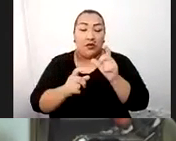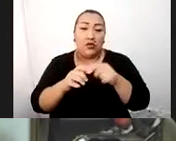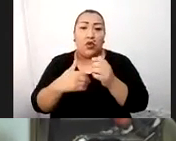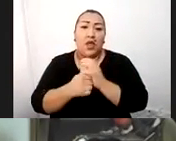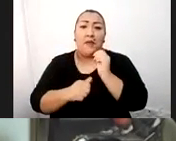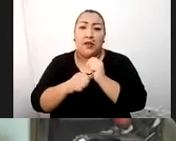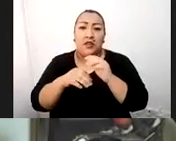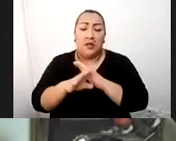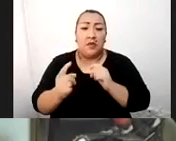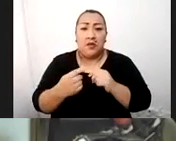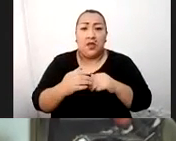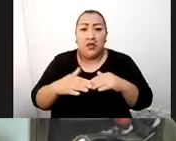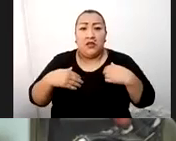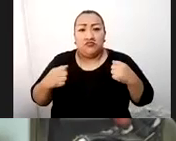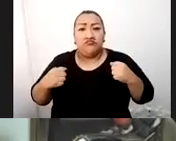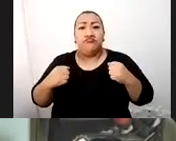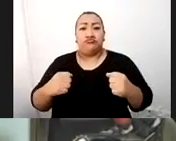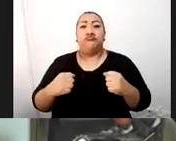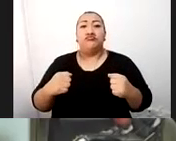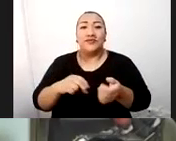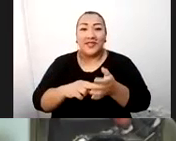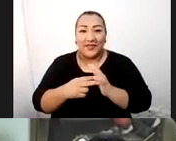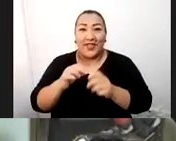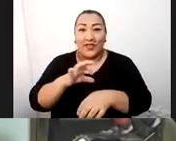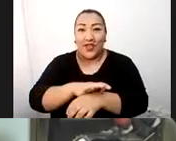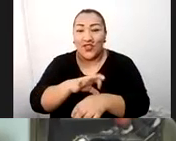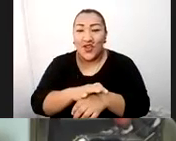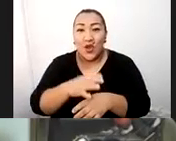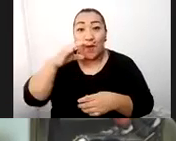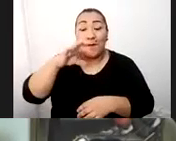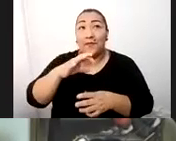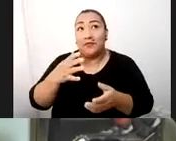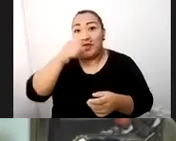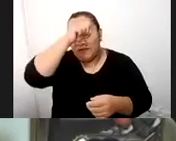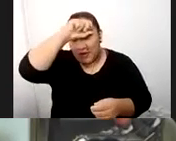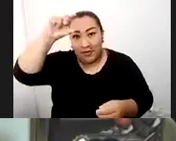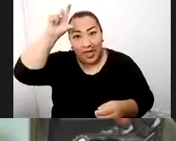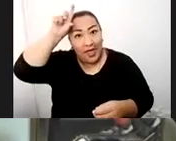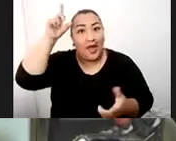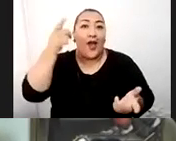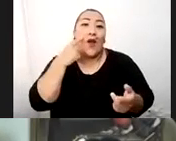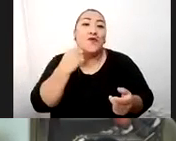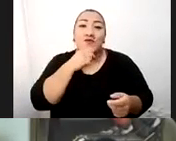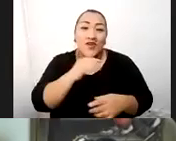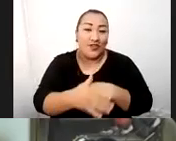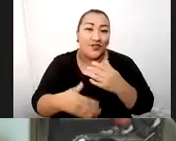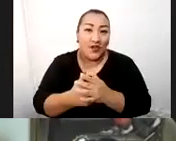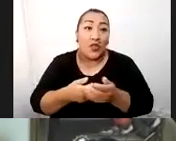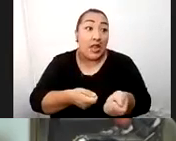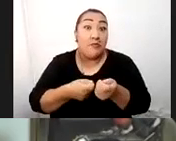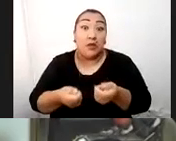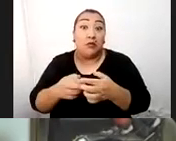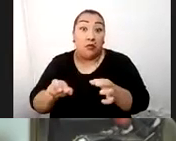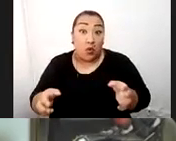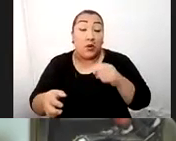estaban en la primera línea de batalla. Hermanos doctores, médicos, enfermeros, enfermeras, limpieza pública, por